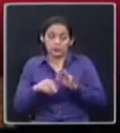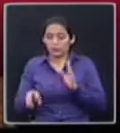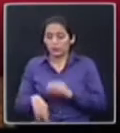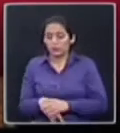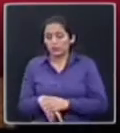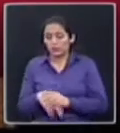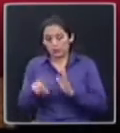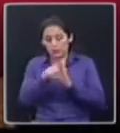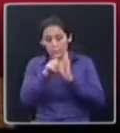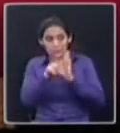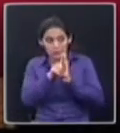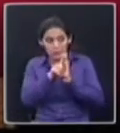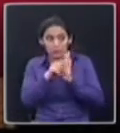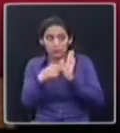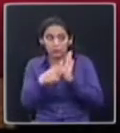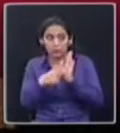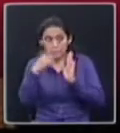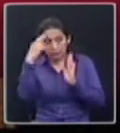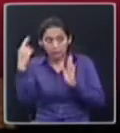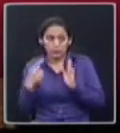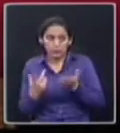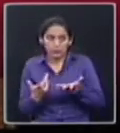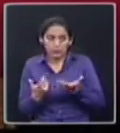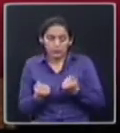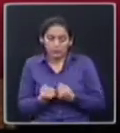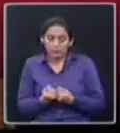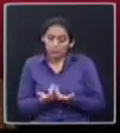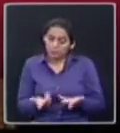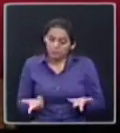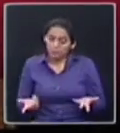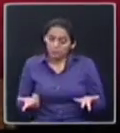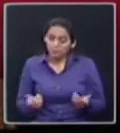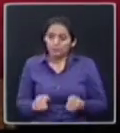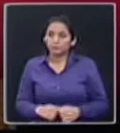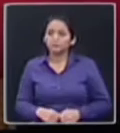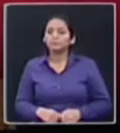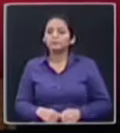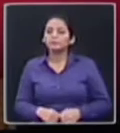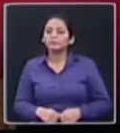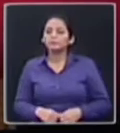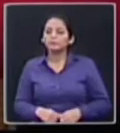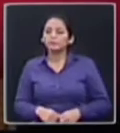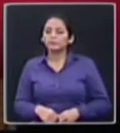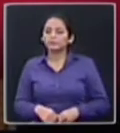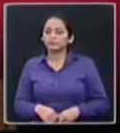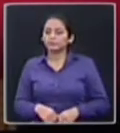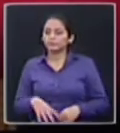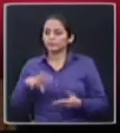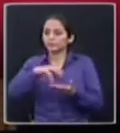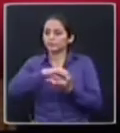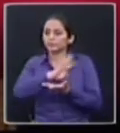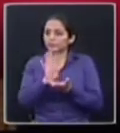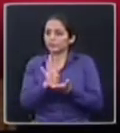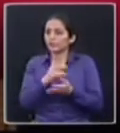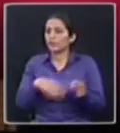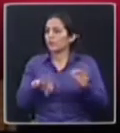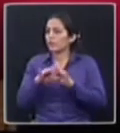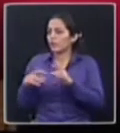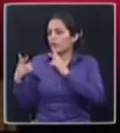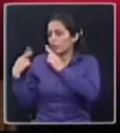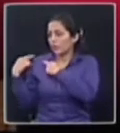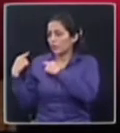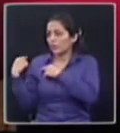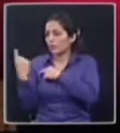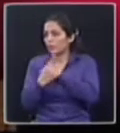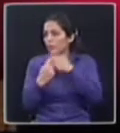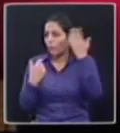un delito. No tiene que haber sentencia, pero tiene que haber un dictamen de la Corte Constitucional. En el caso de la Asamblea Nacional tiene que haber solamente responsabilidad política. Ahí la